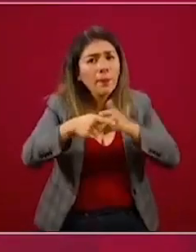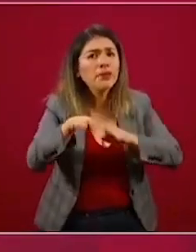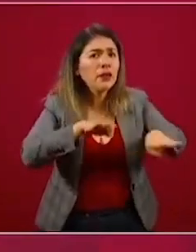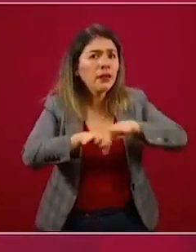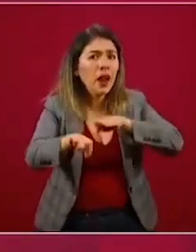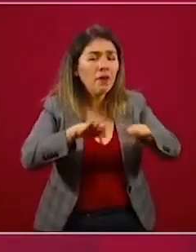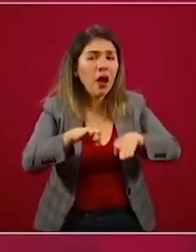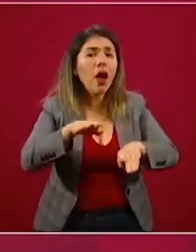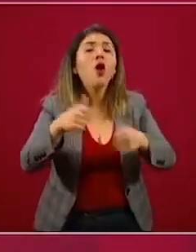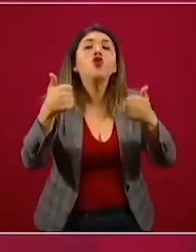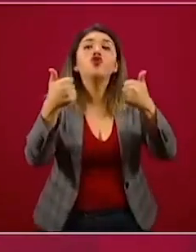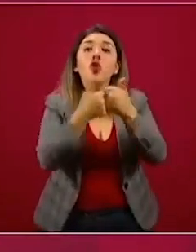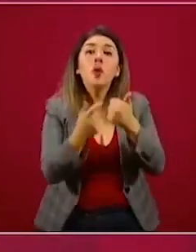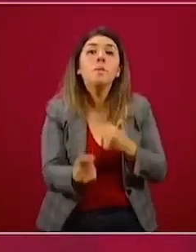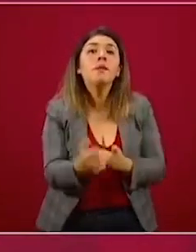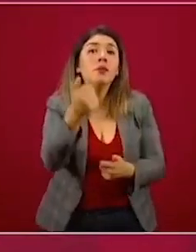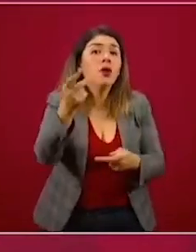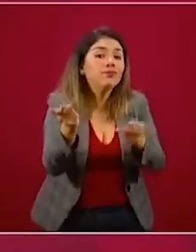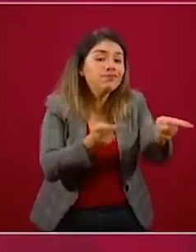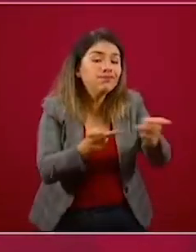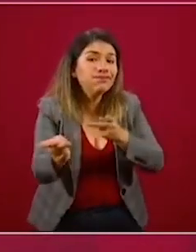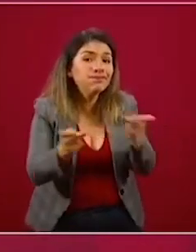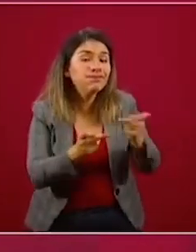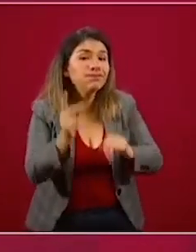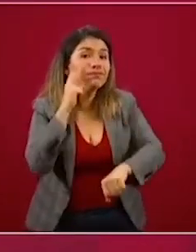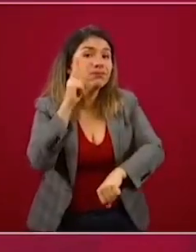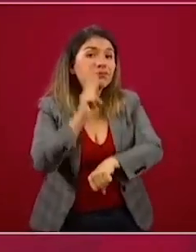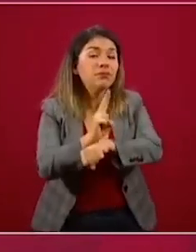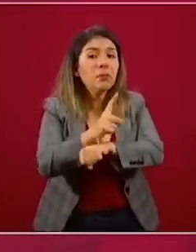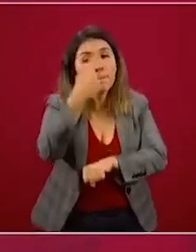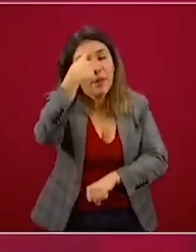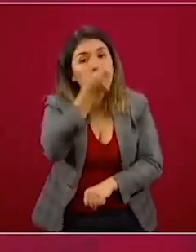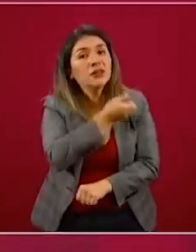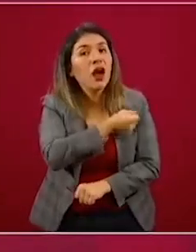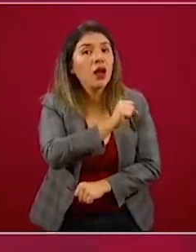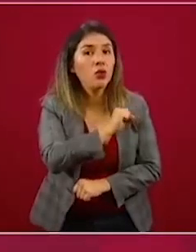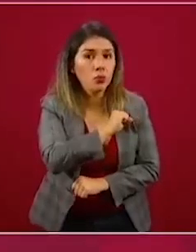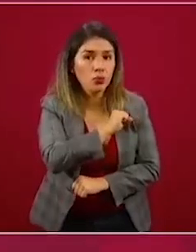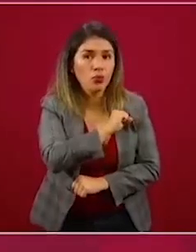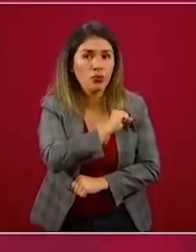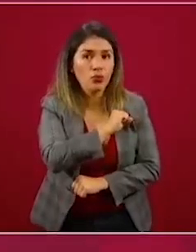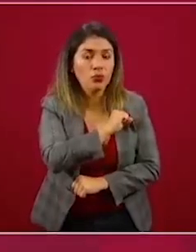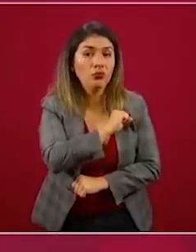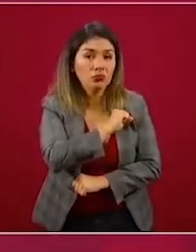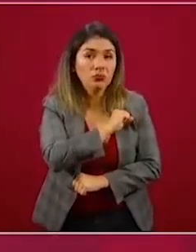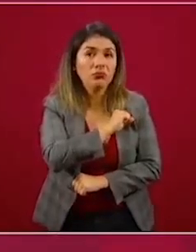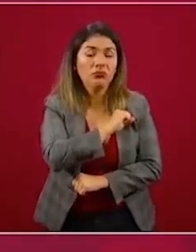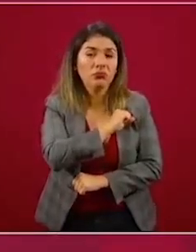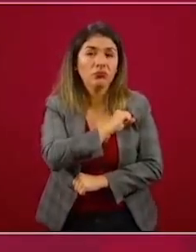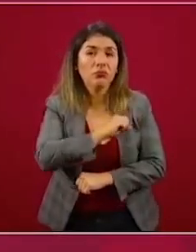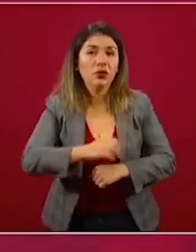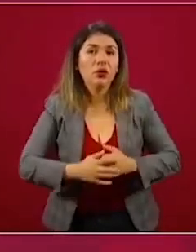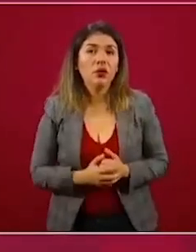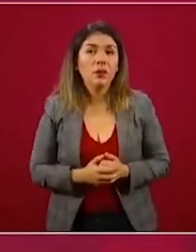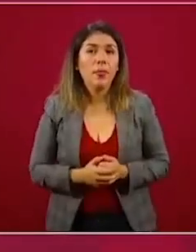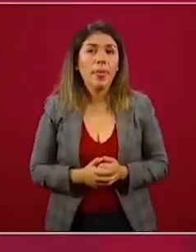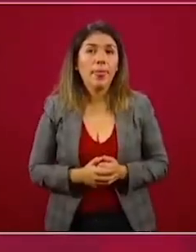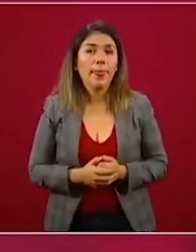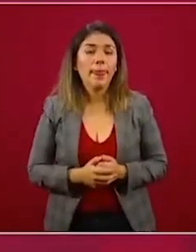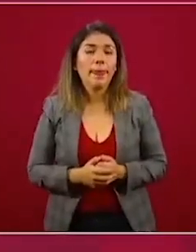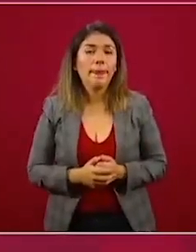partir de protocolos de salud que se están